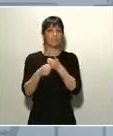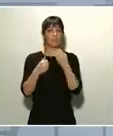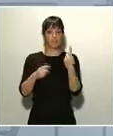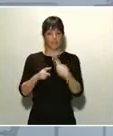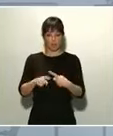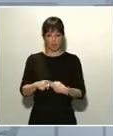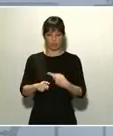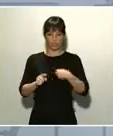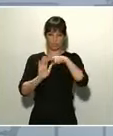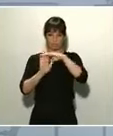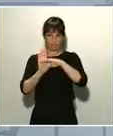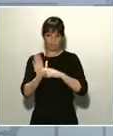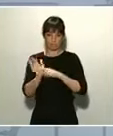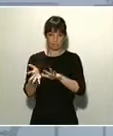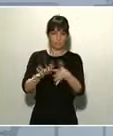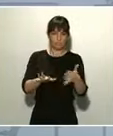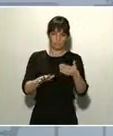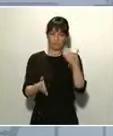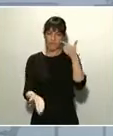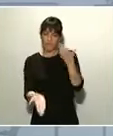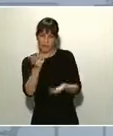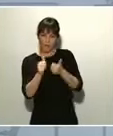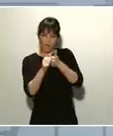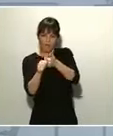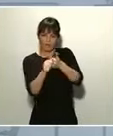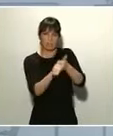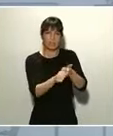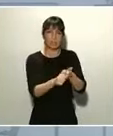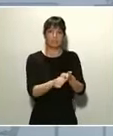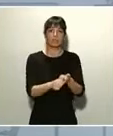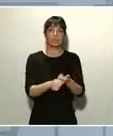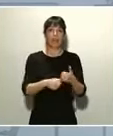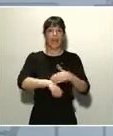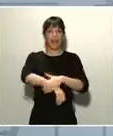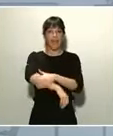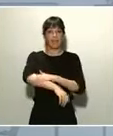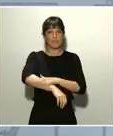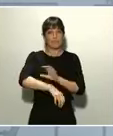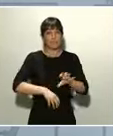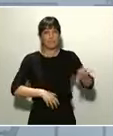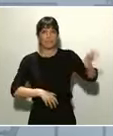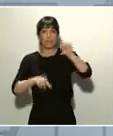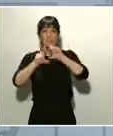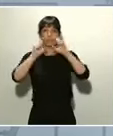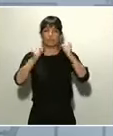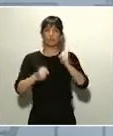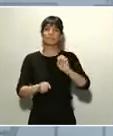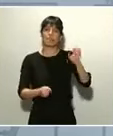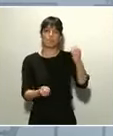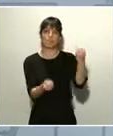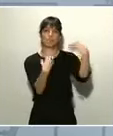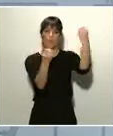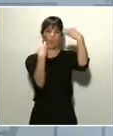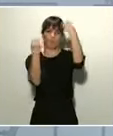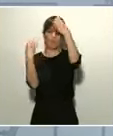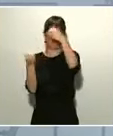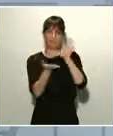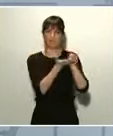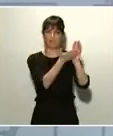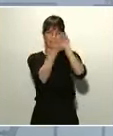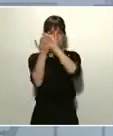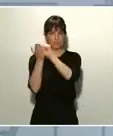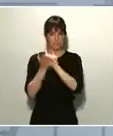se implementa y recibimos información de todas las administraciones e instituciones del Estado. De igual modo, nos aseguramos